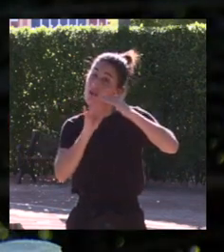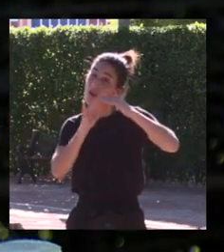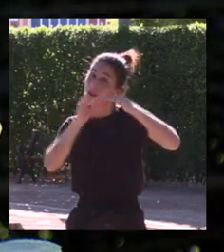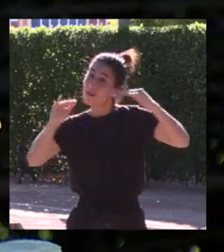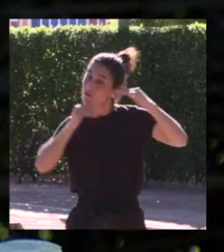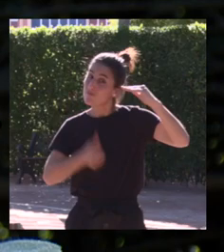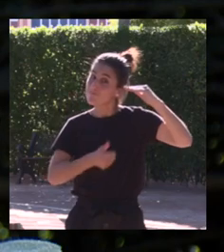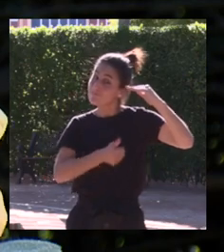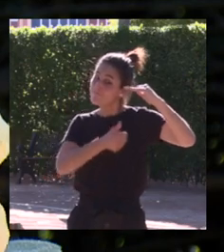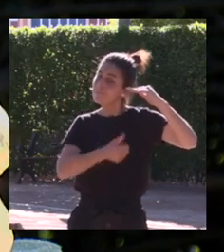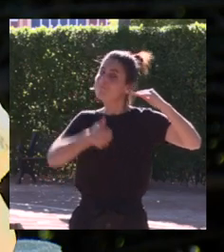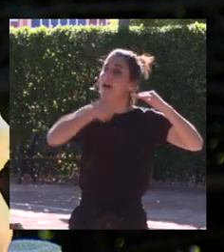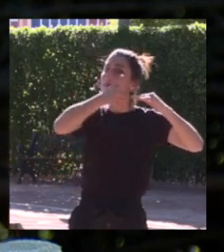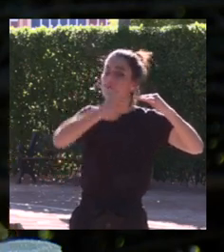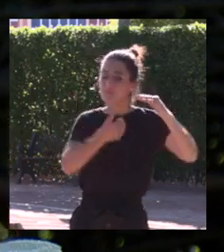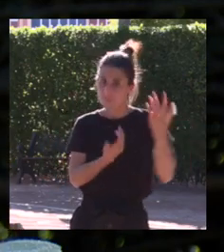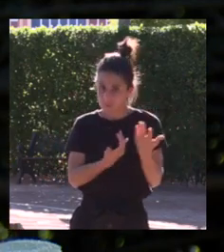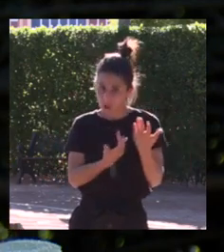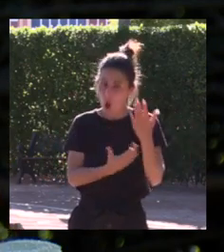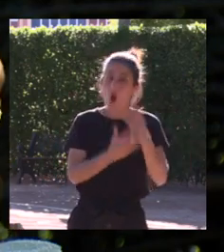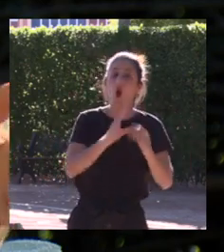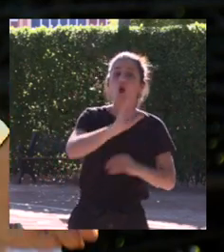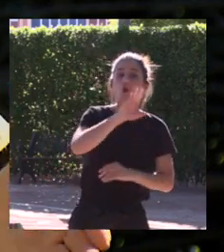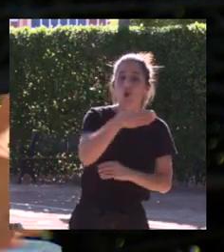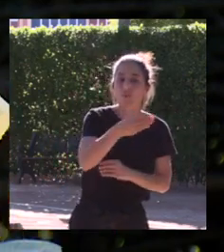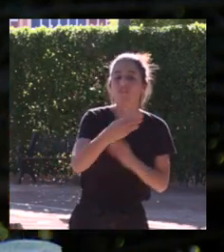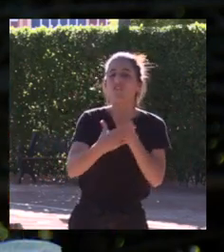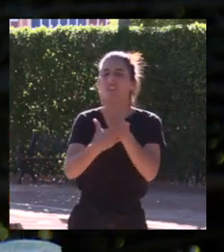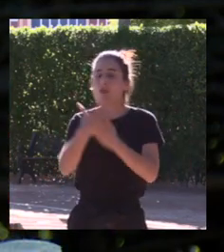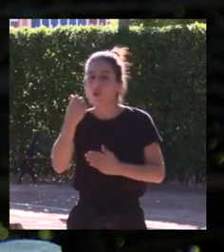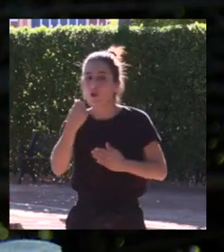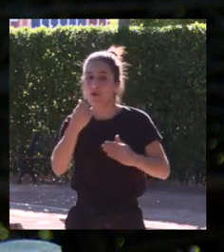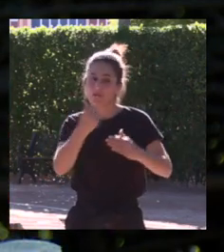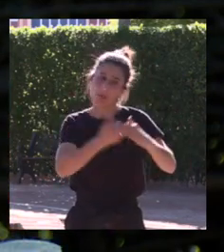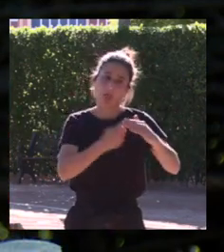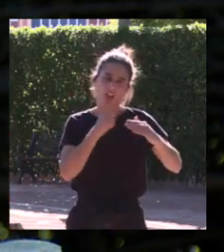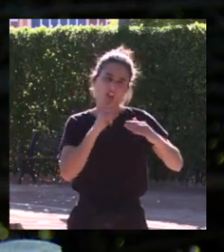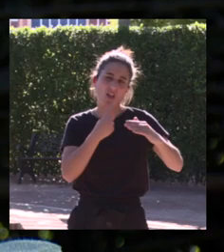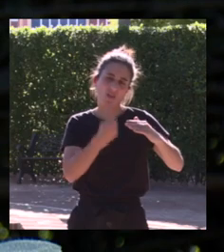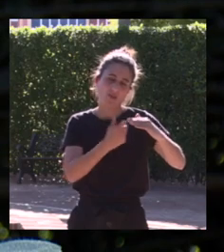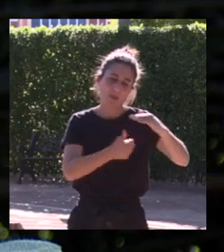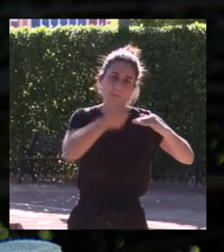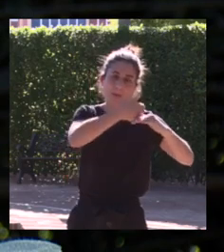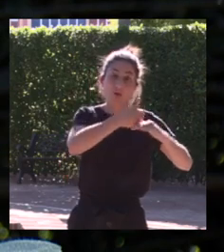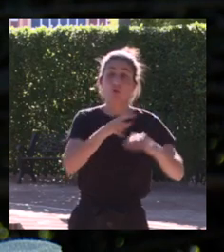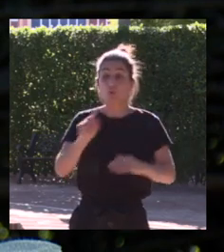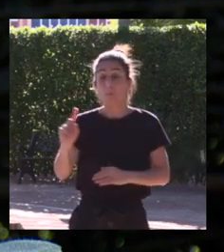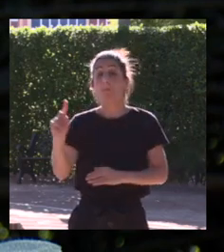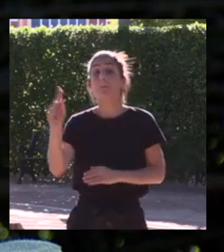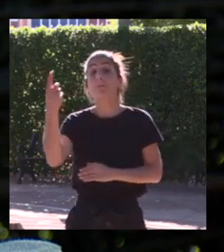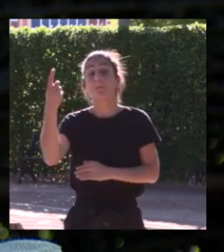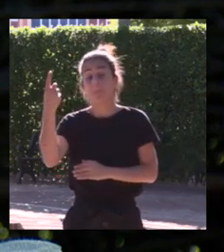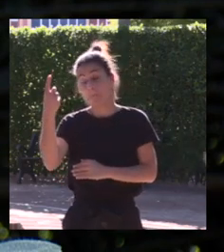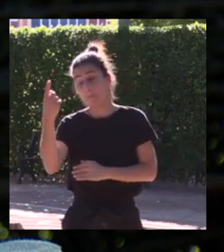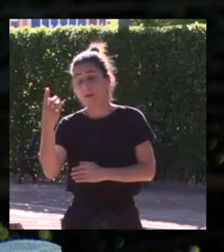de la dirección de los clubes de las federaciones tú también has sido pionera en eso como primera mujer vicepresidenta del COE